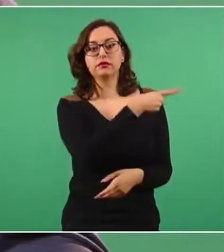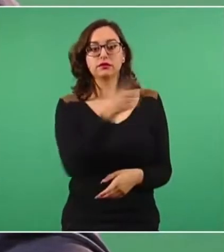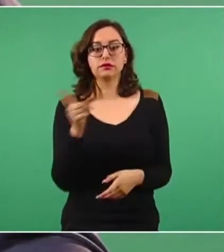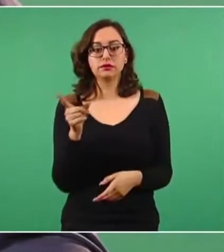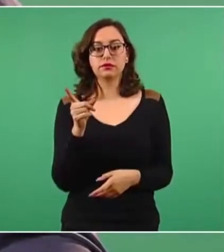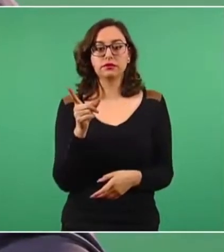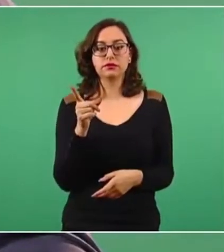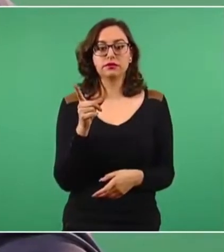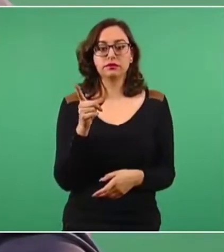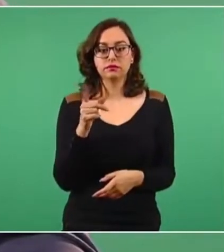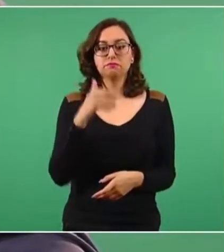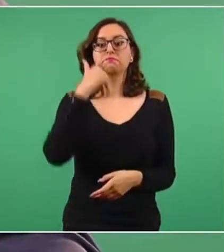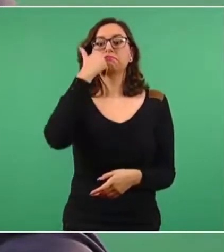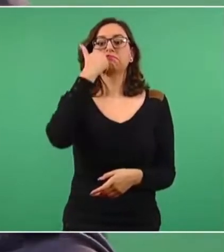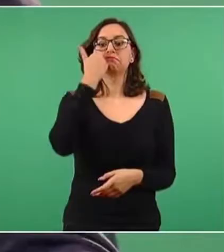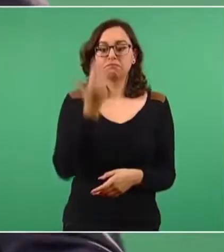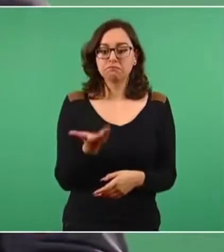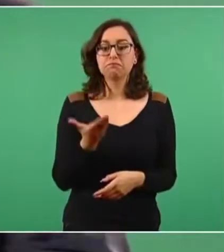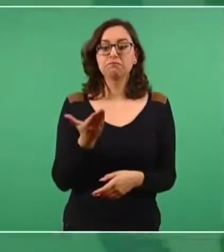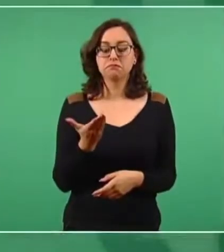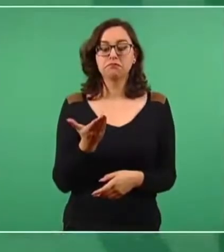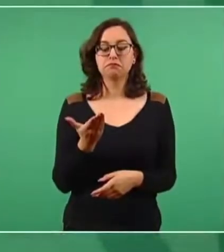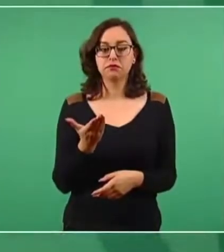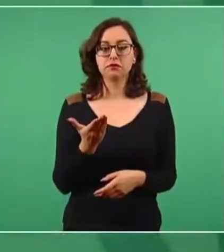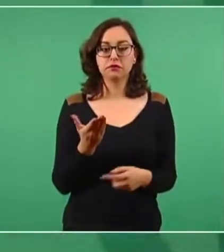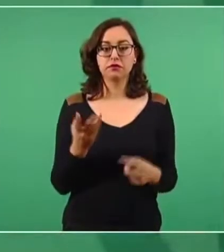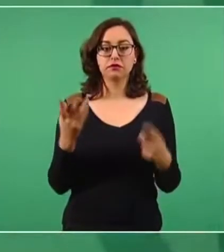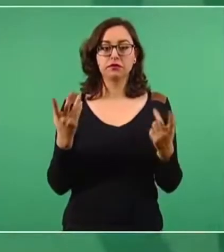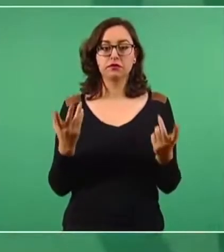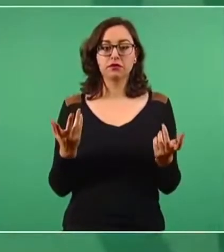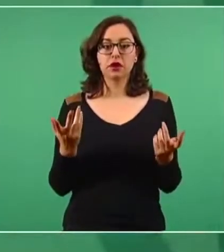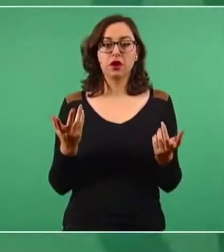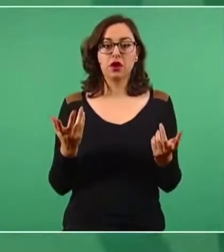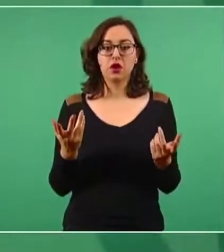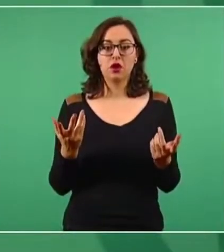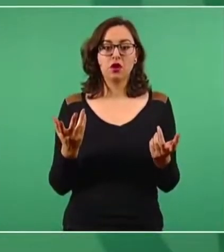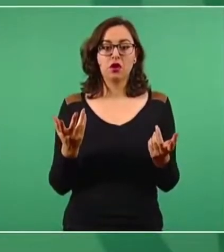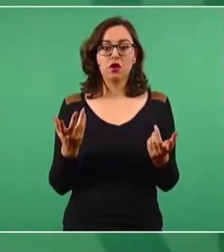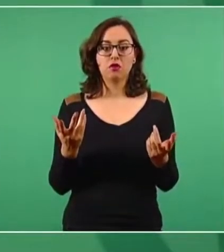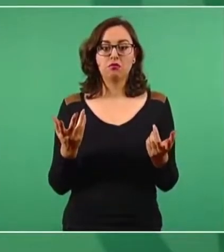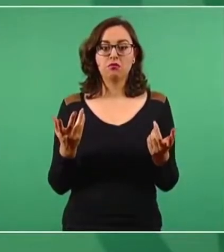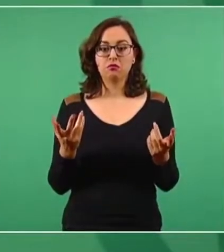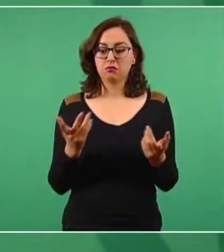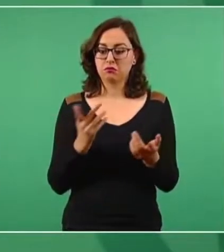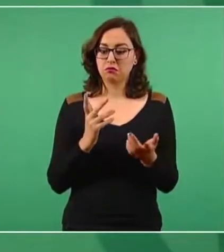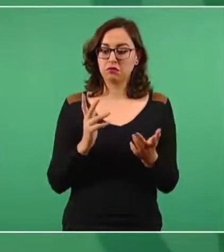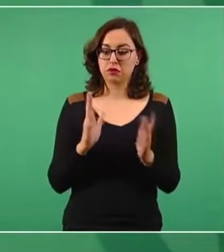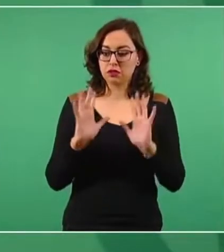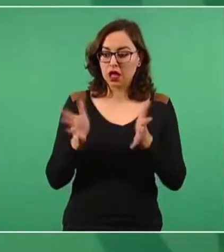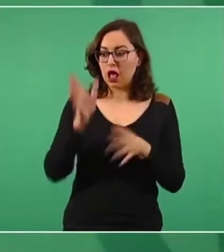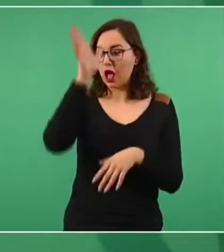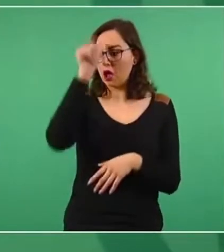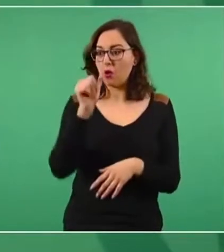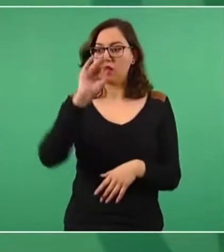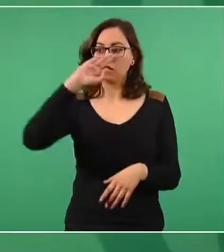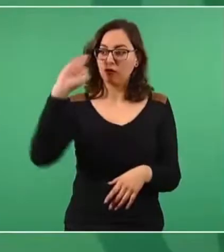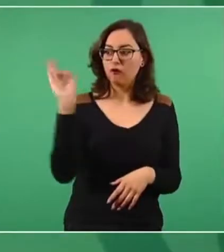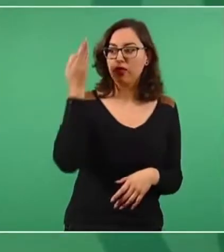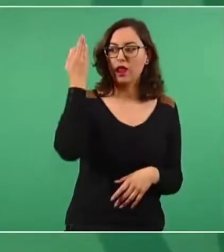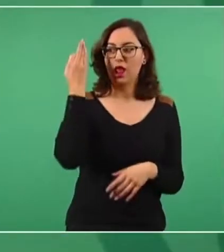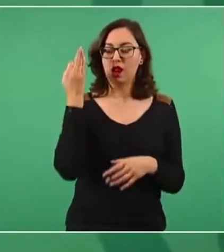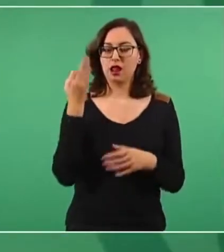Ellos quieren que se establezcan convenios con la federación